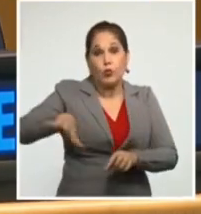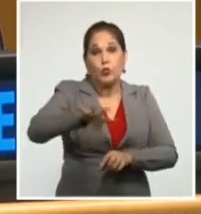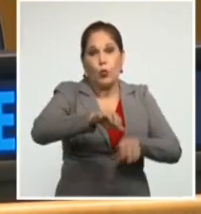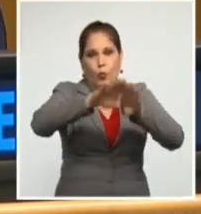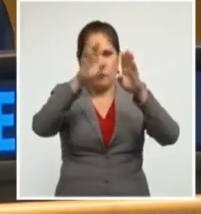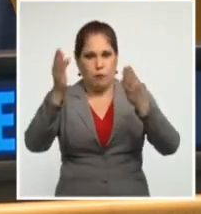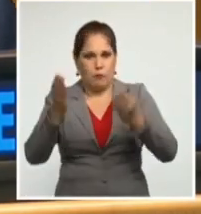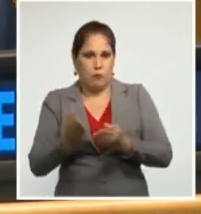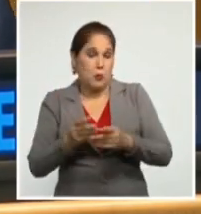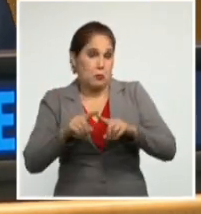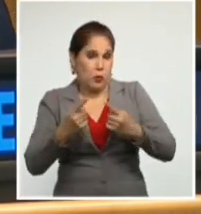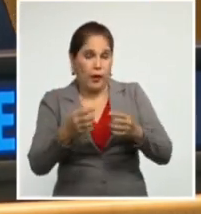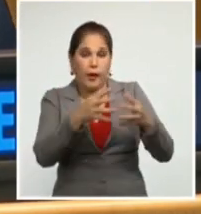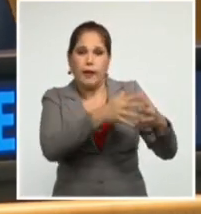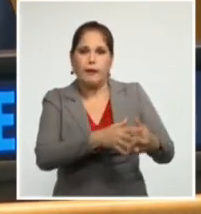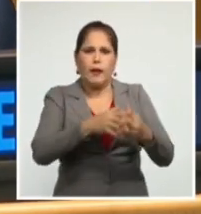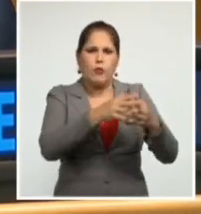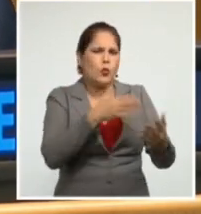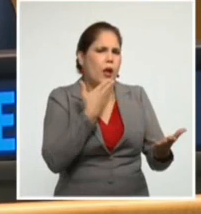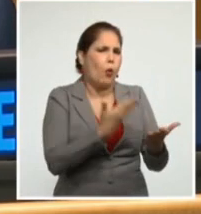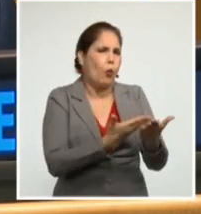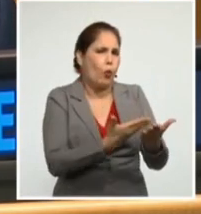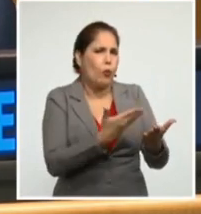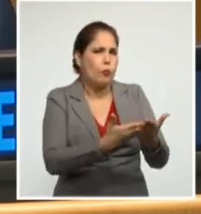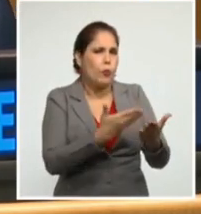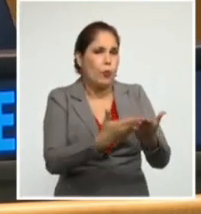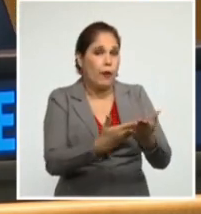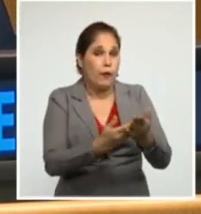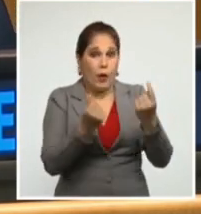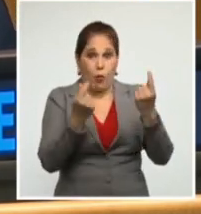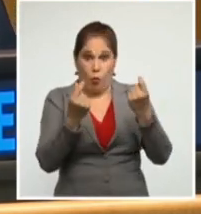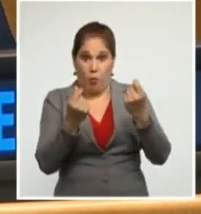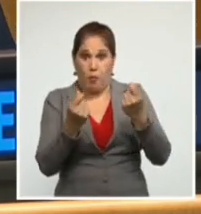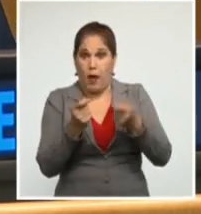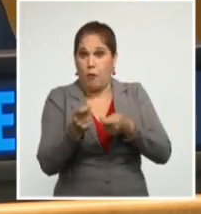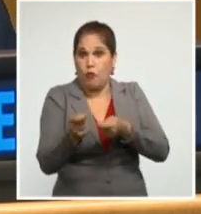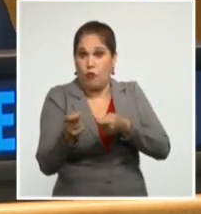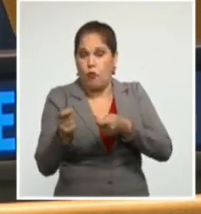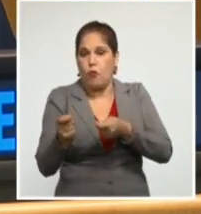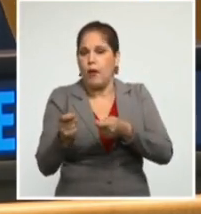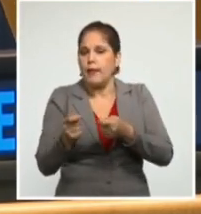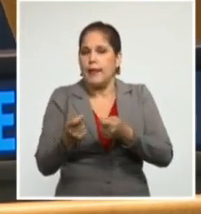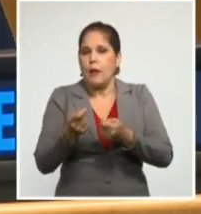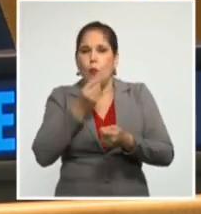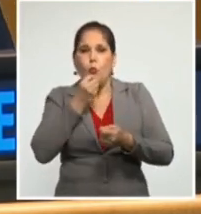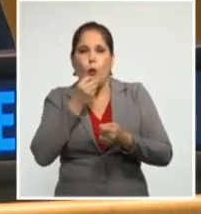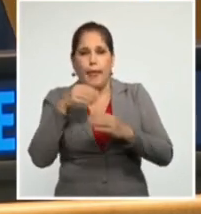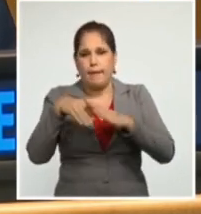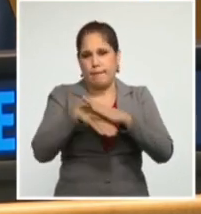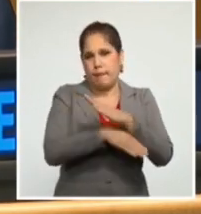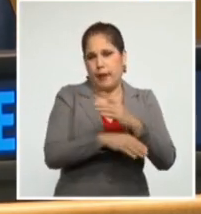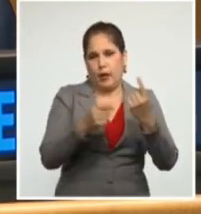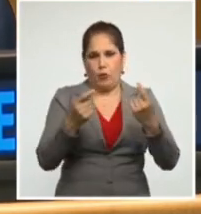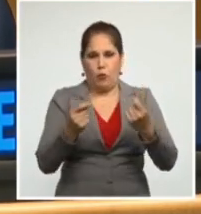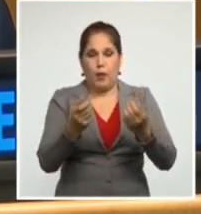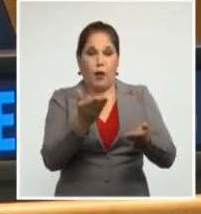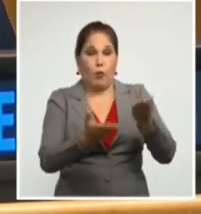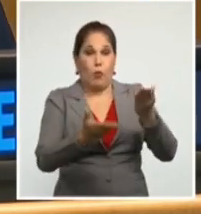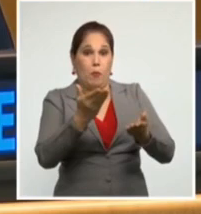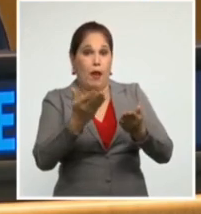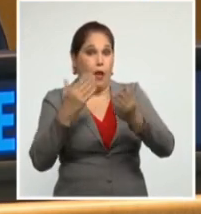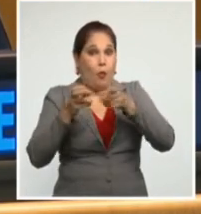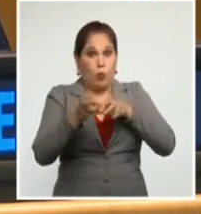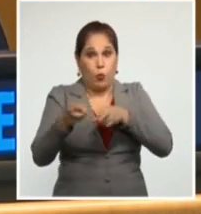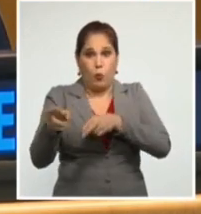pues está comprobando que la agresión económica tiene un impacto destructor comparable a la guerra convencional.